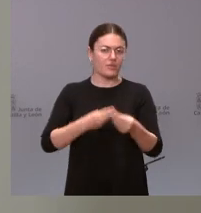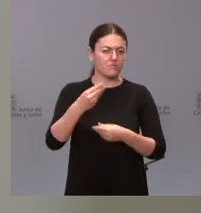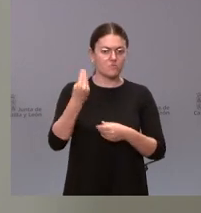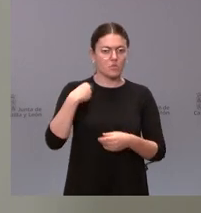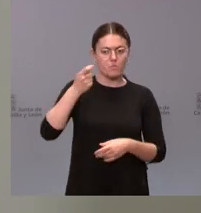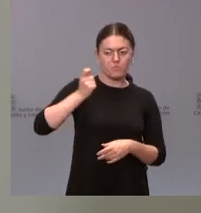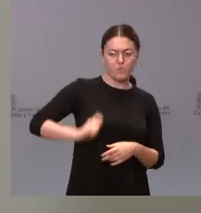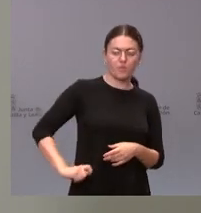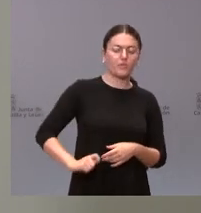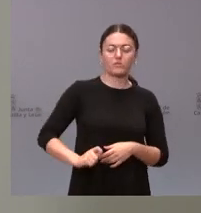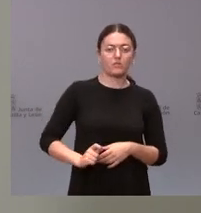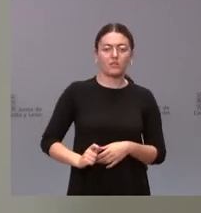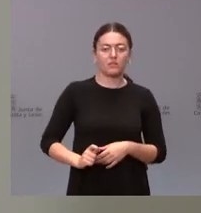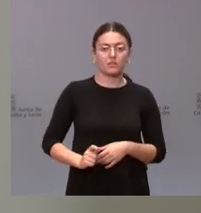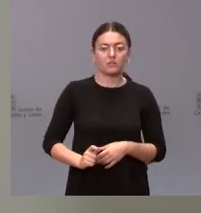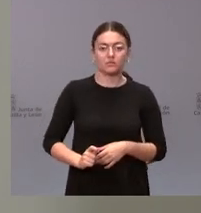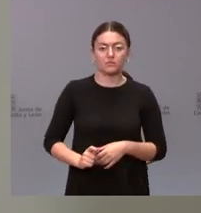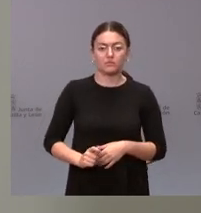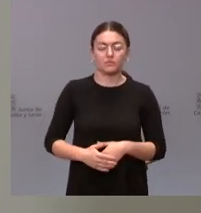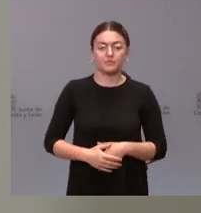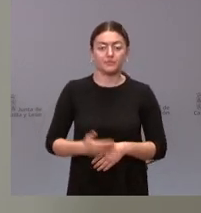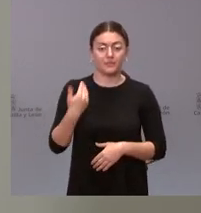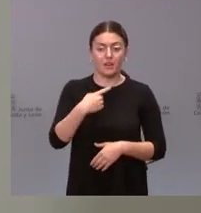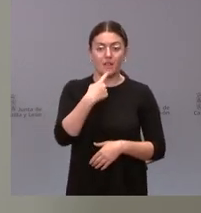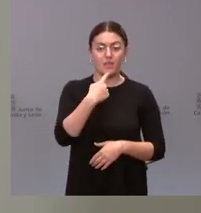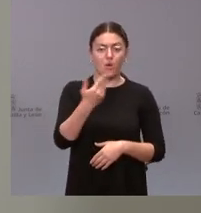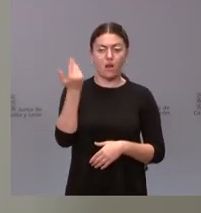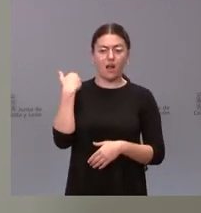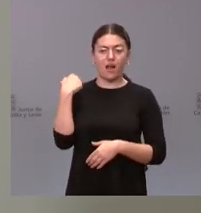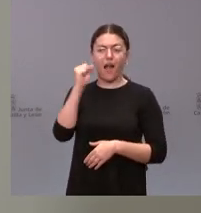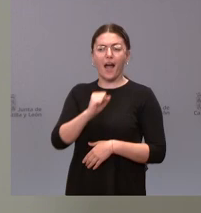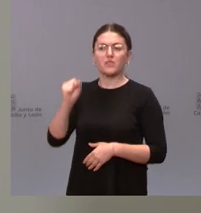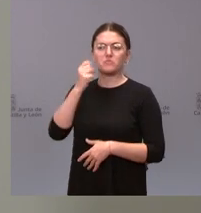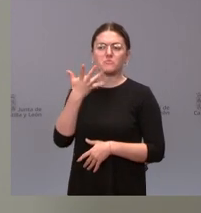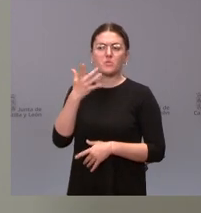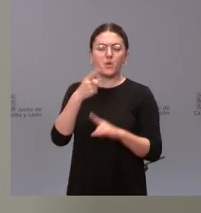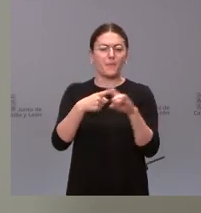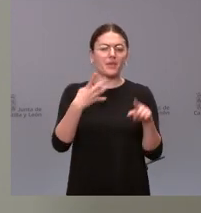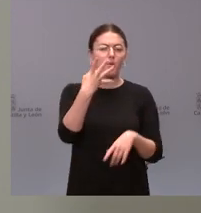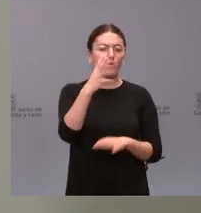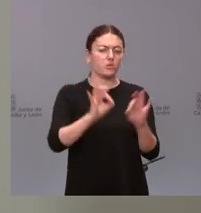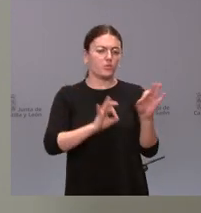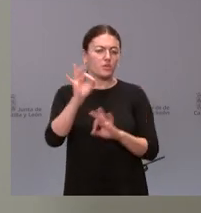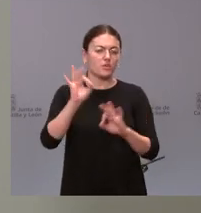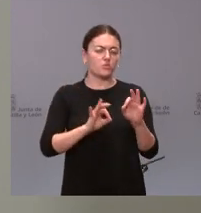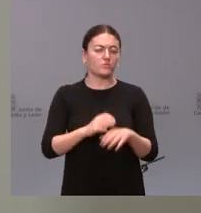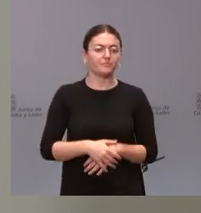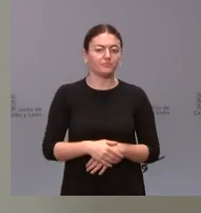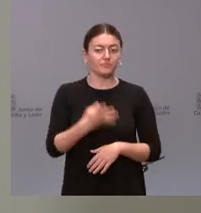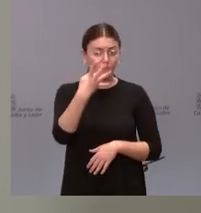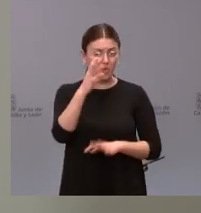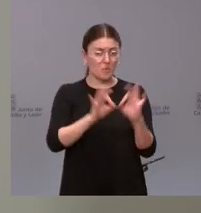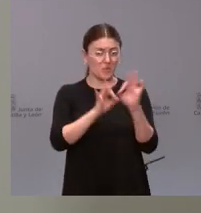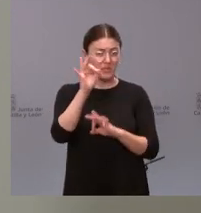fortaleciendo este capítulo que como les digo en los últimos años de media ha ascendido al 4% la cifra del 4% es de las más bajas